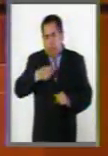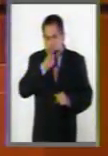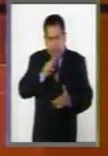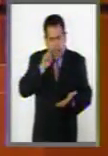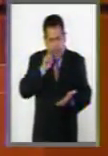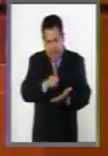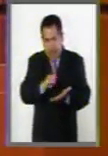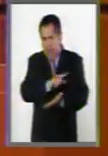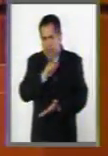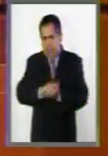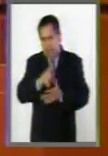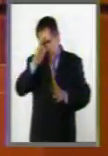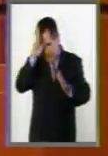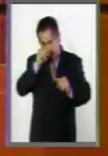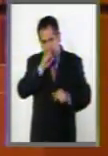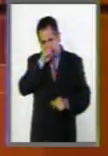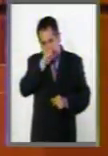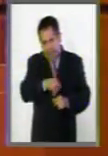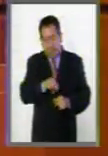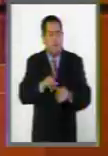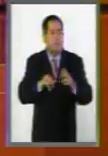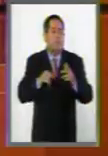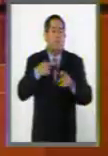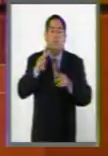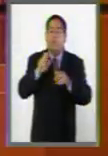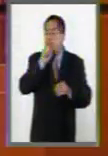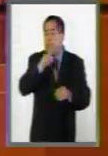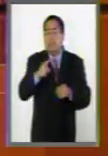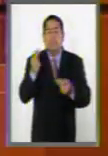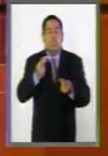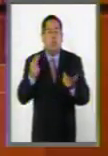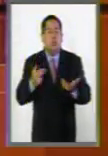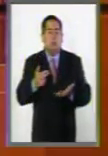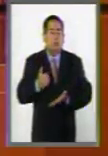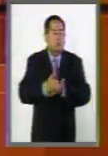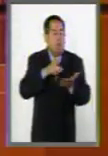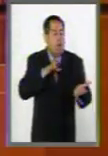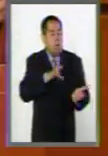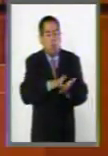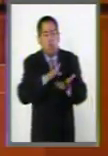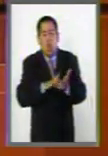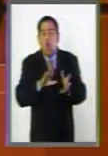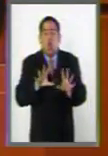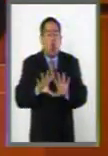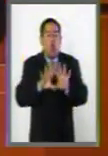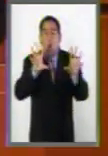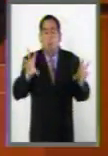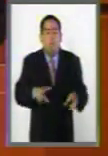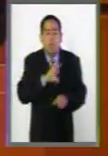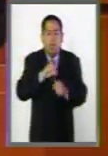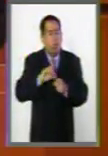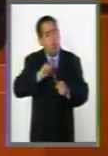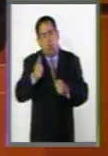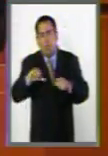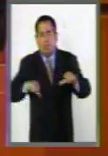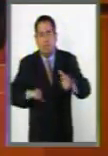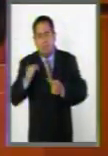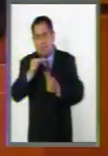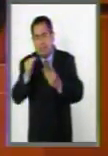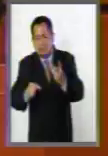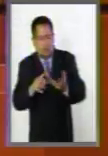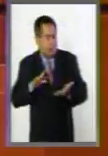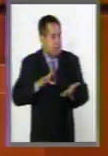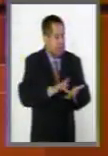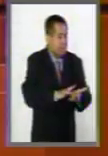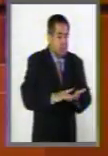ley, compañeros, compañeras, necesitamos también apoyar desde un punto de vista integral otras acciones. Y son